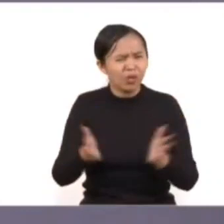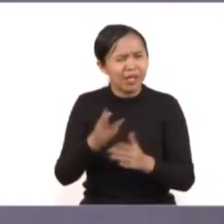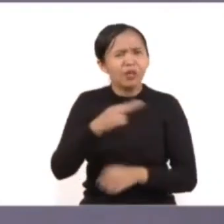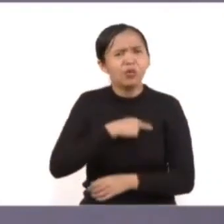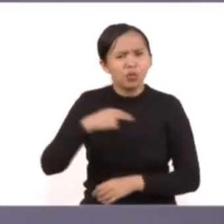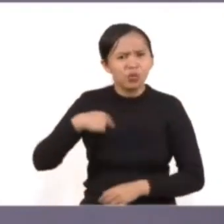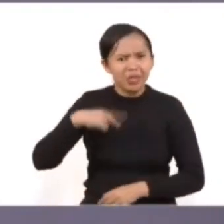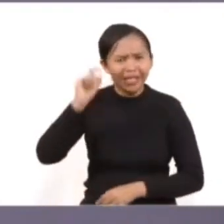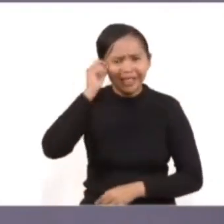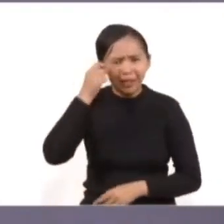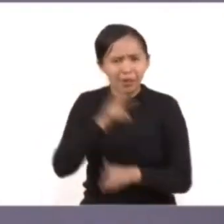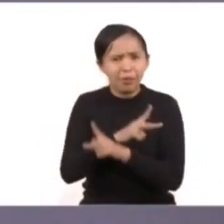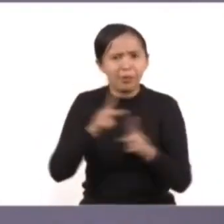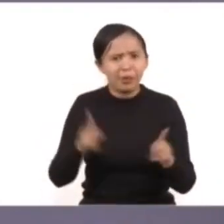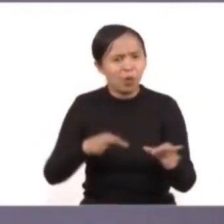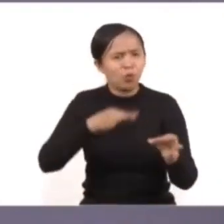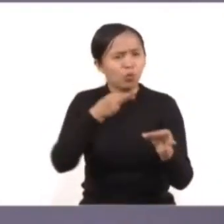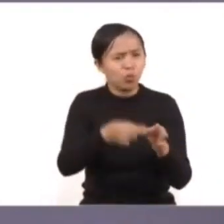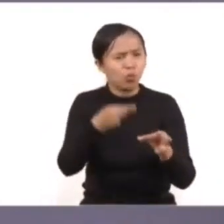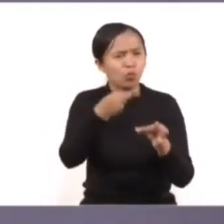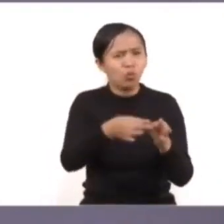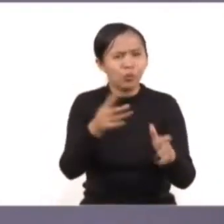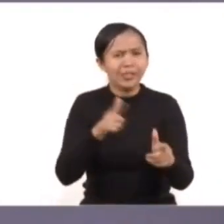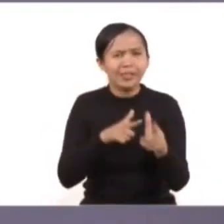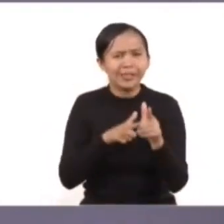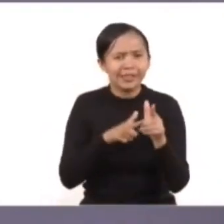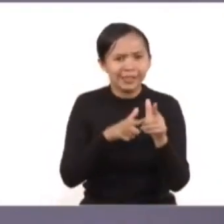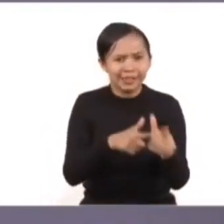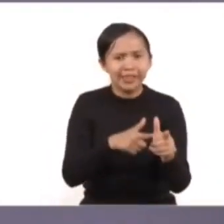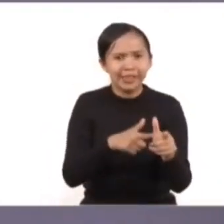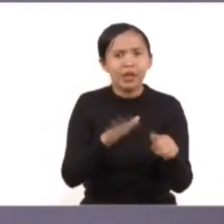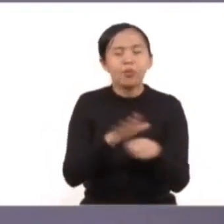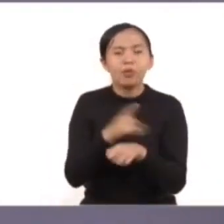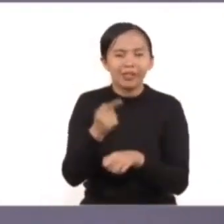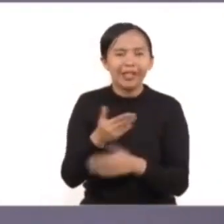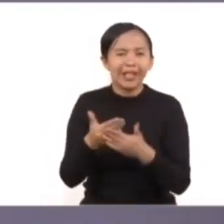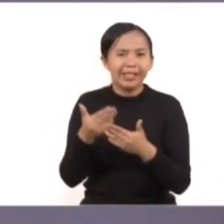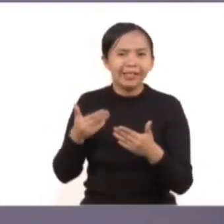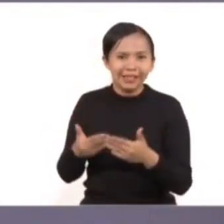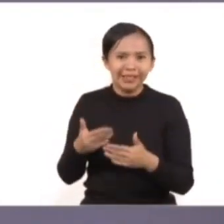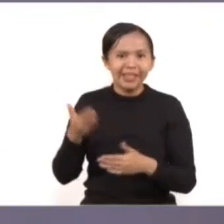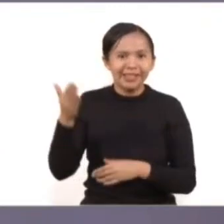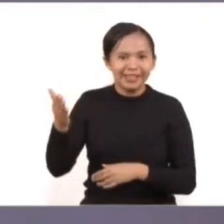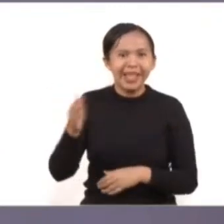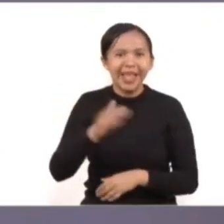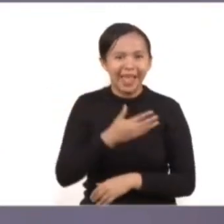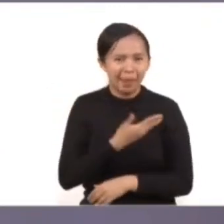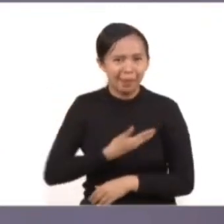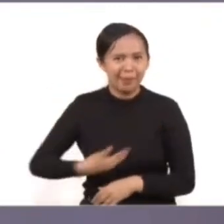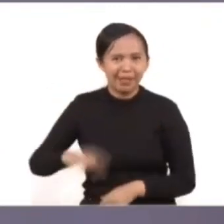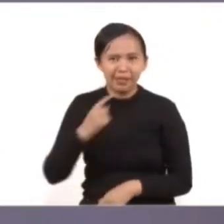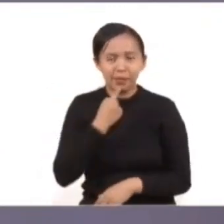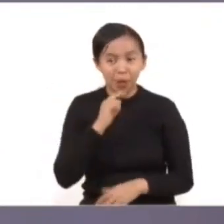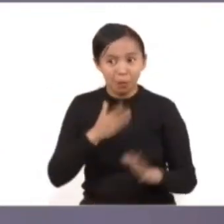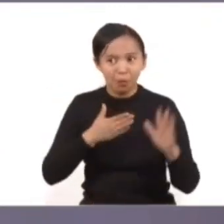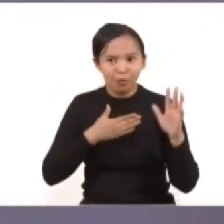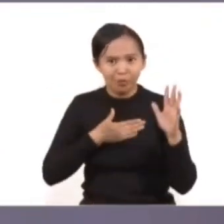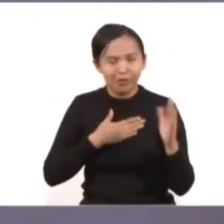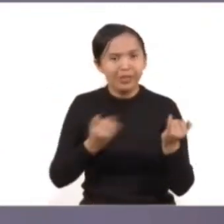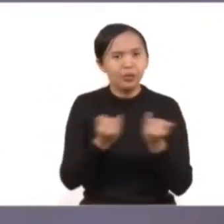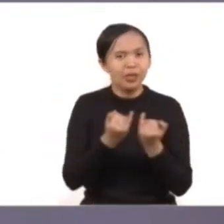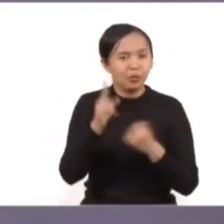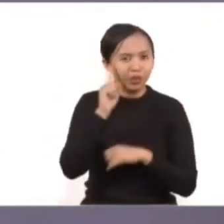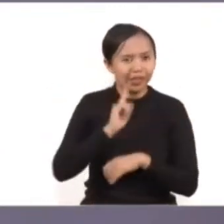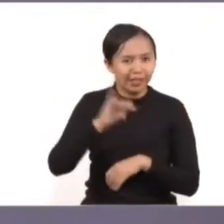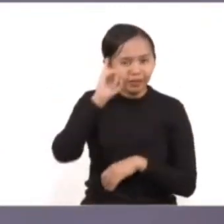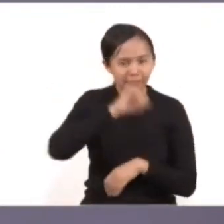servidores públicos para cumplir con la encomienda que se le hizo tanto al ciudadano presidente, licenciado Andrés Manuel López Obrador, como a